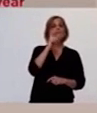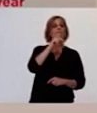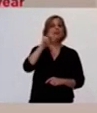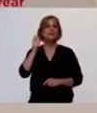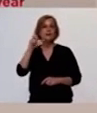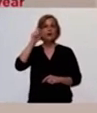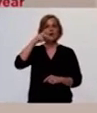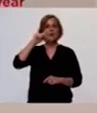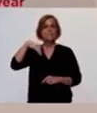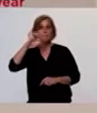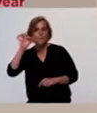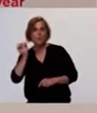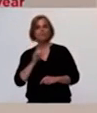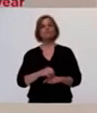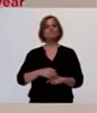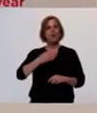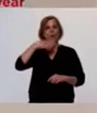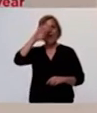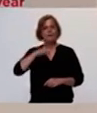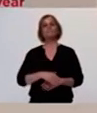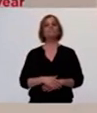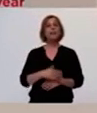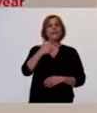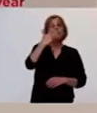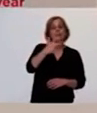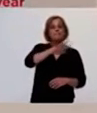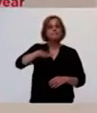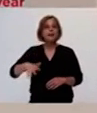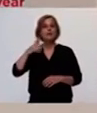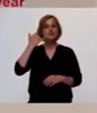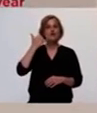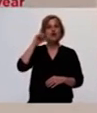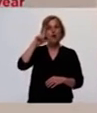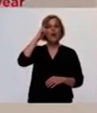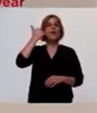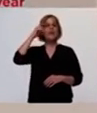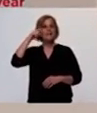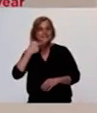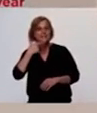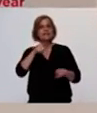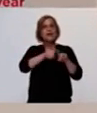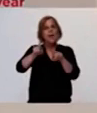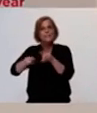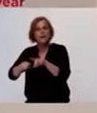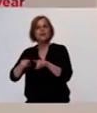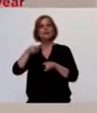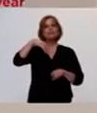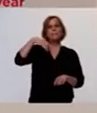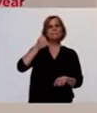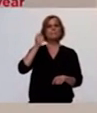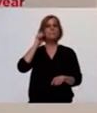y Wilreit. 3 en Arroyo Leyes, Godequen, Las Parejas, Margarita,